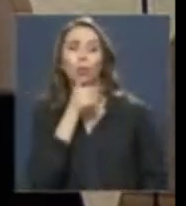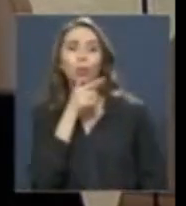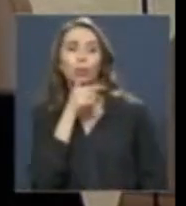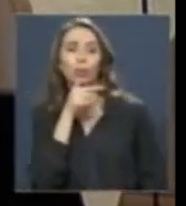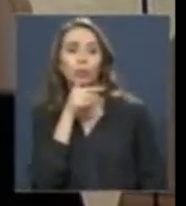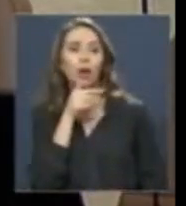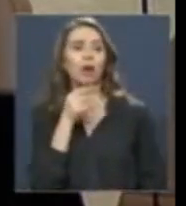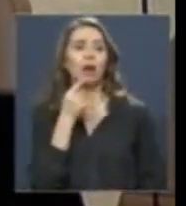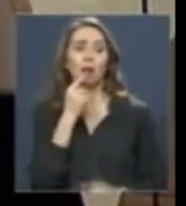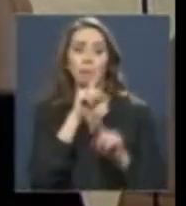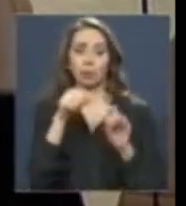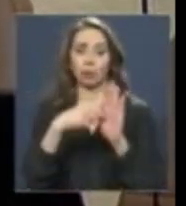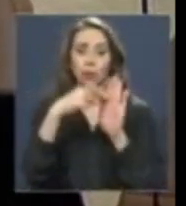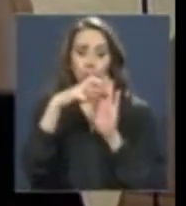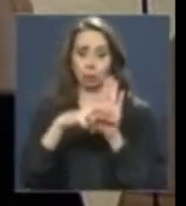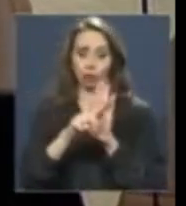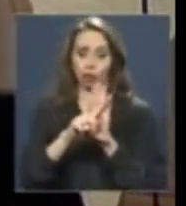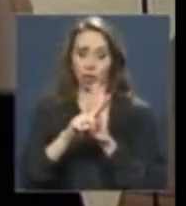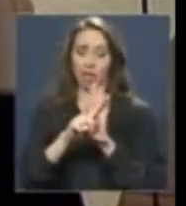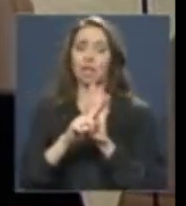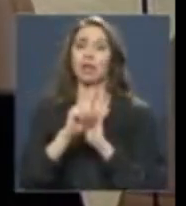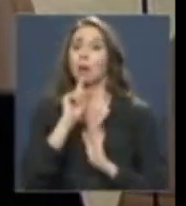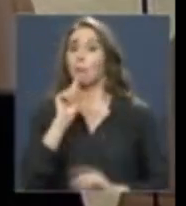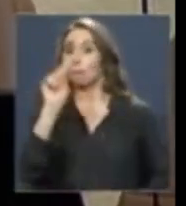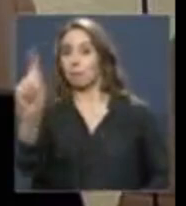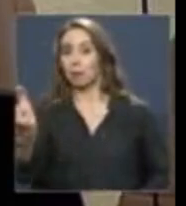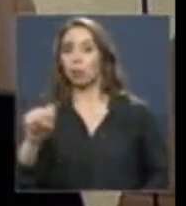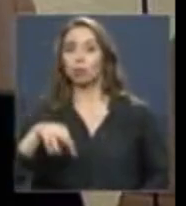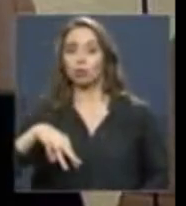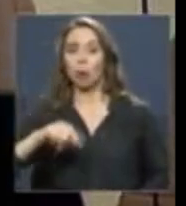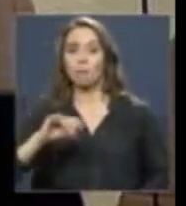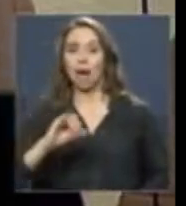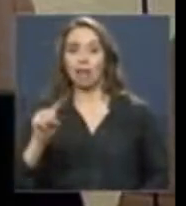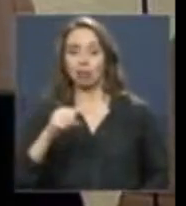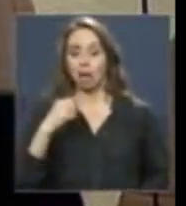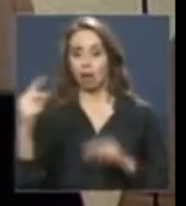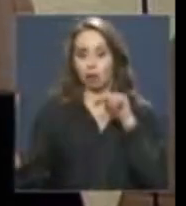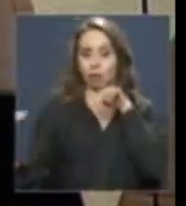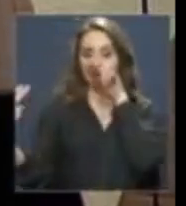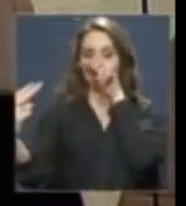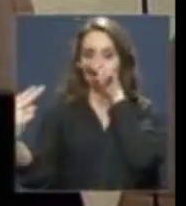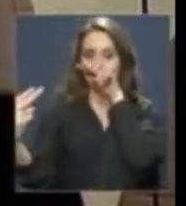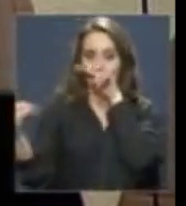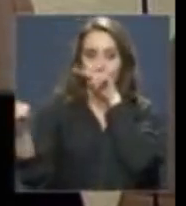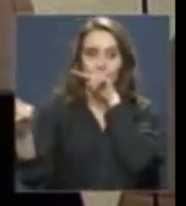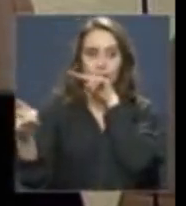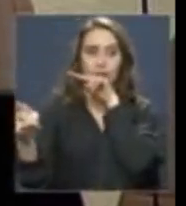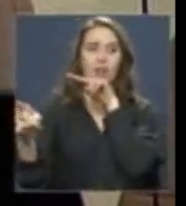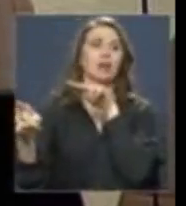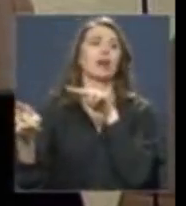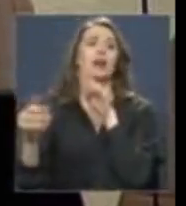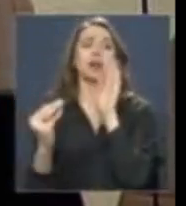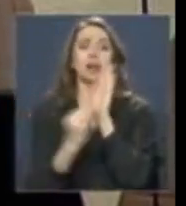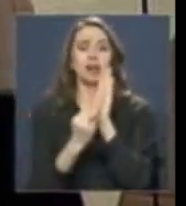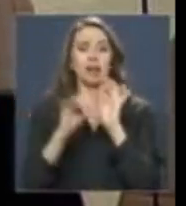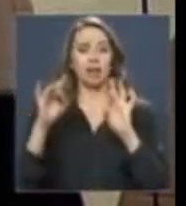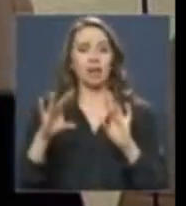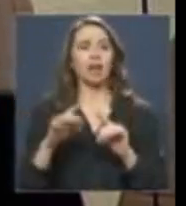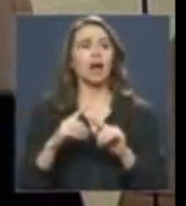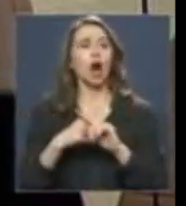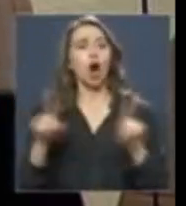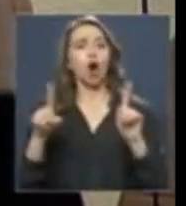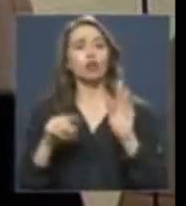Estableceríamos con este proyecto, y le pregunto directamente a Matías, a quien estoy mirando acá, una categoría